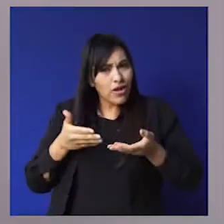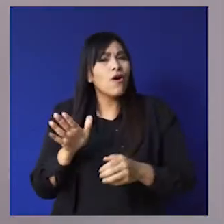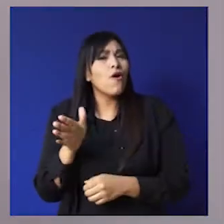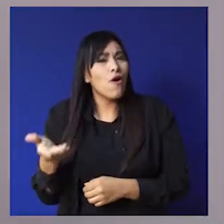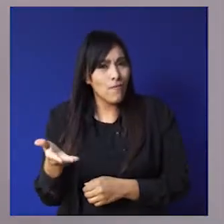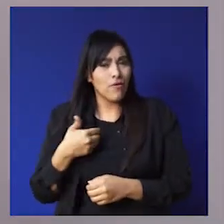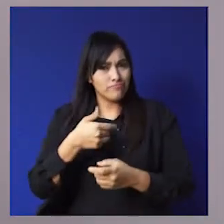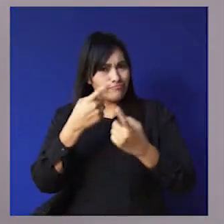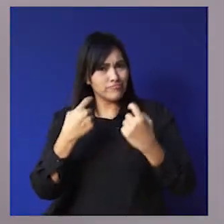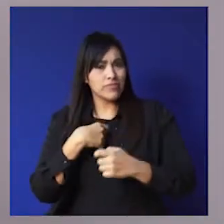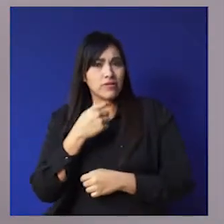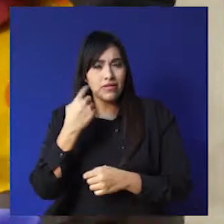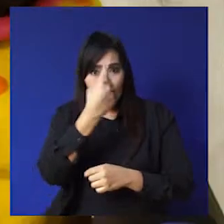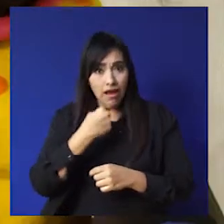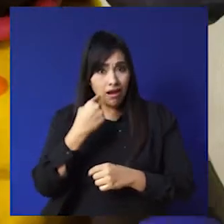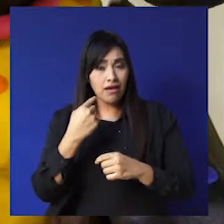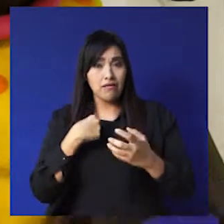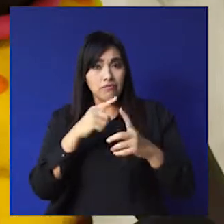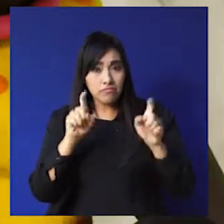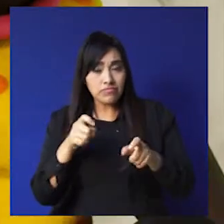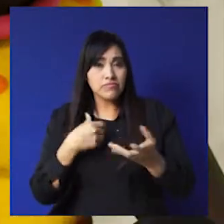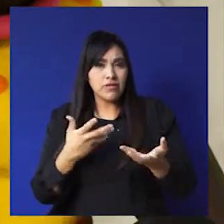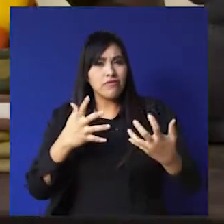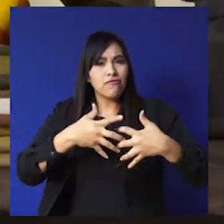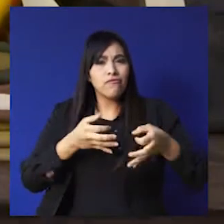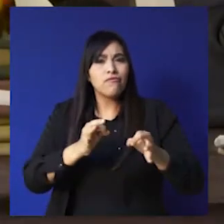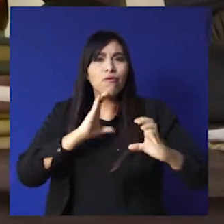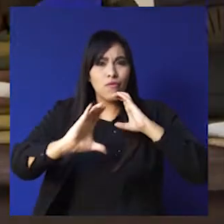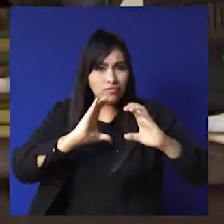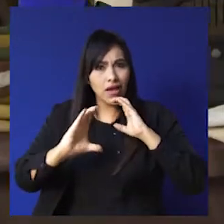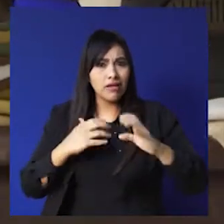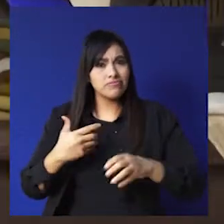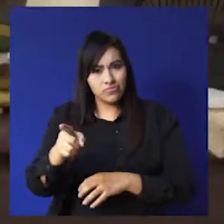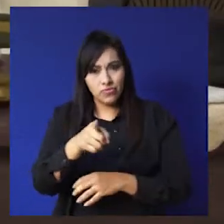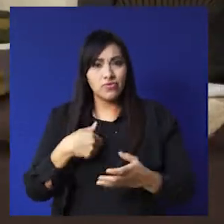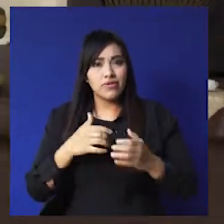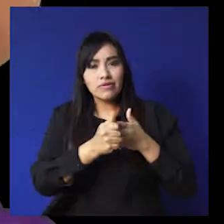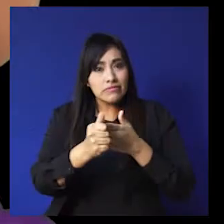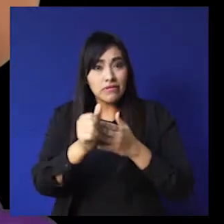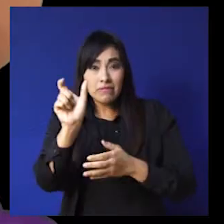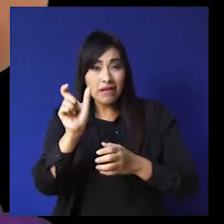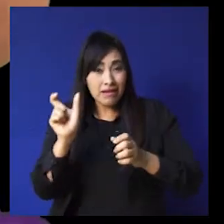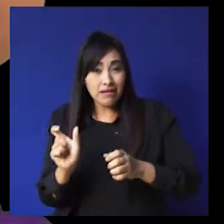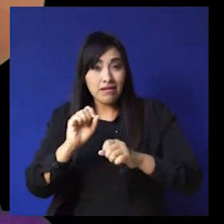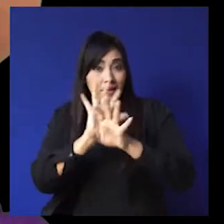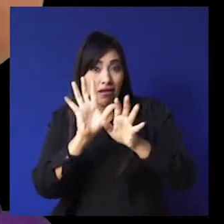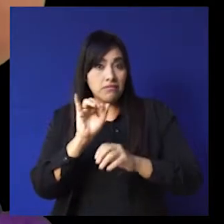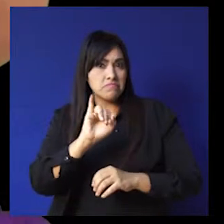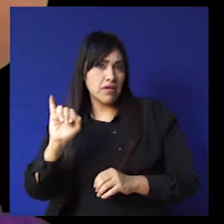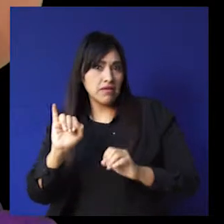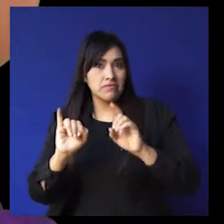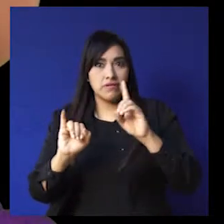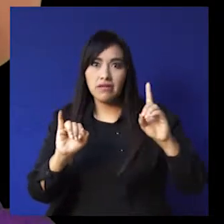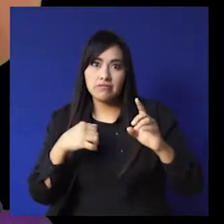ser apoyadas. Dirígete a nosotras mirándonos a la cara y adáptate a nuestra forma de comunicarnos. Guíanos con palabras claras